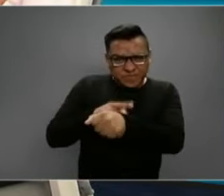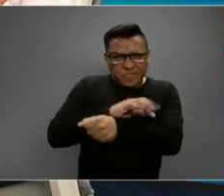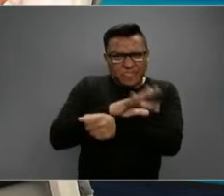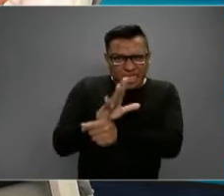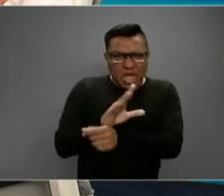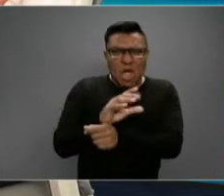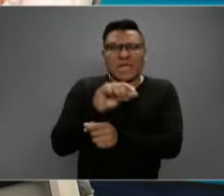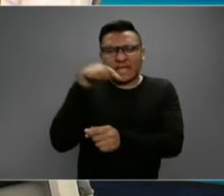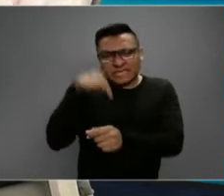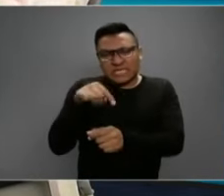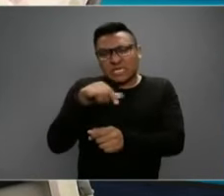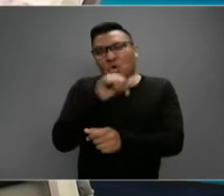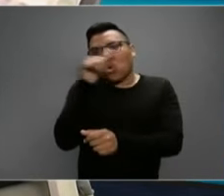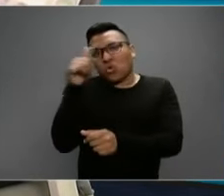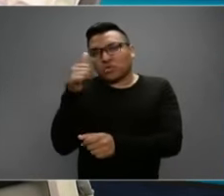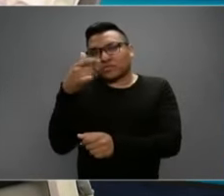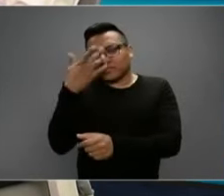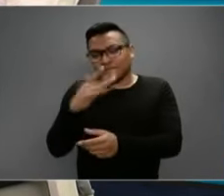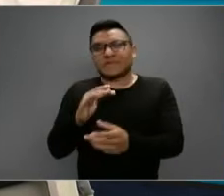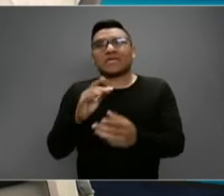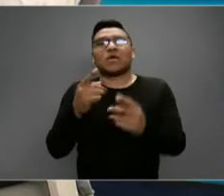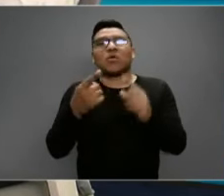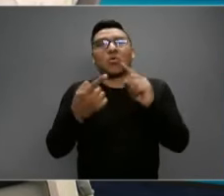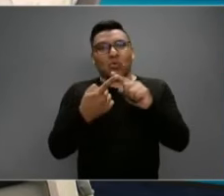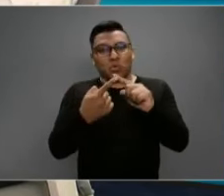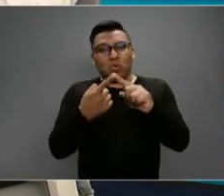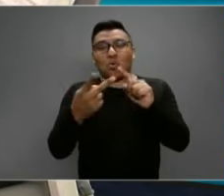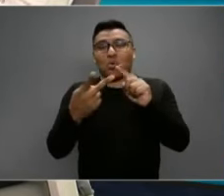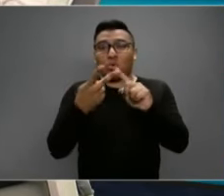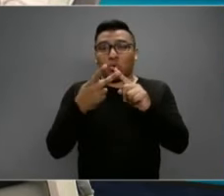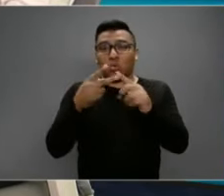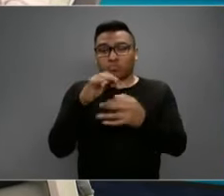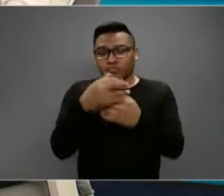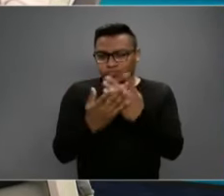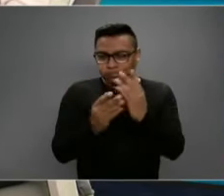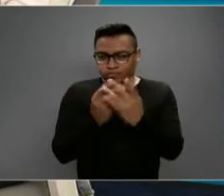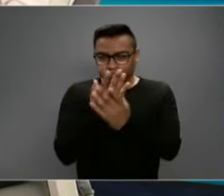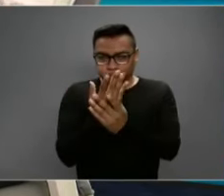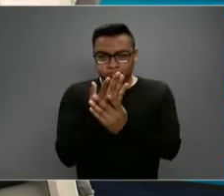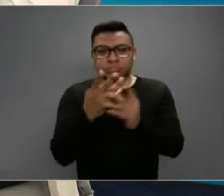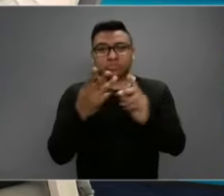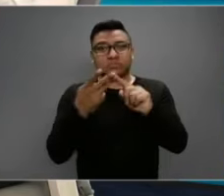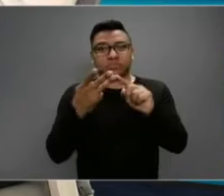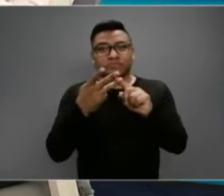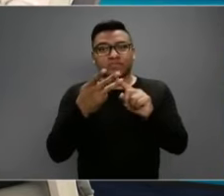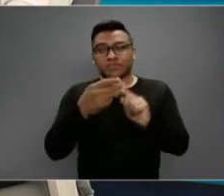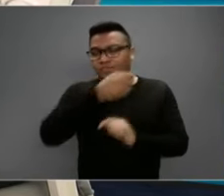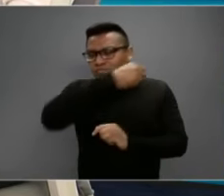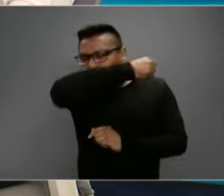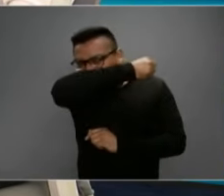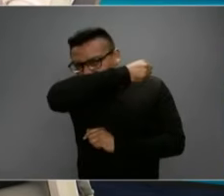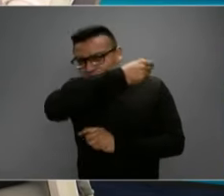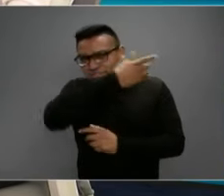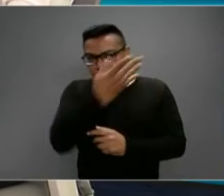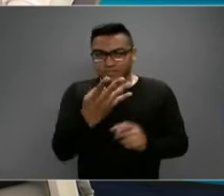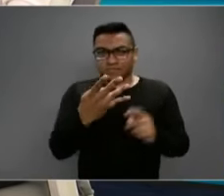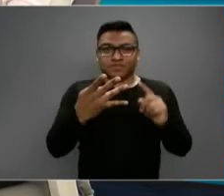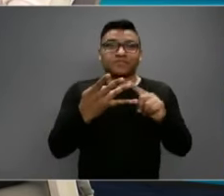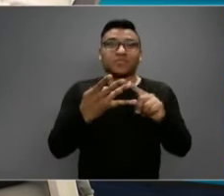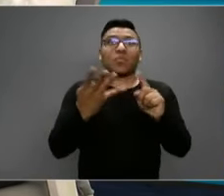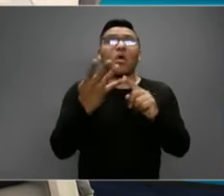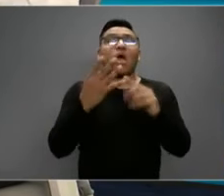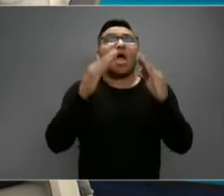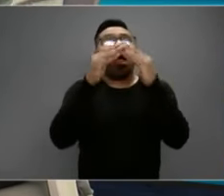y otras enfermedades respiratorias. Lavado frecuente de manos, estornudo de etiqueta, quedarse en casa cuando uno está